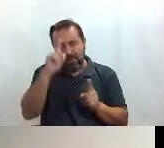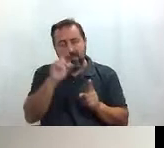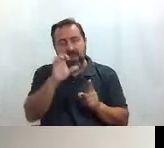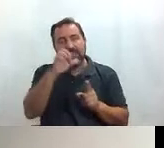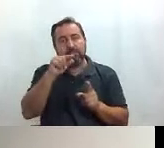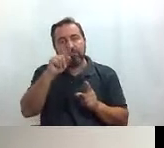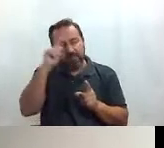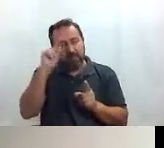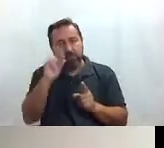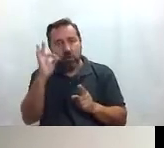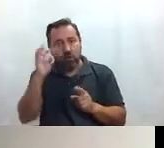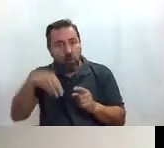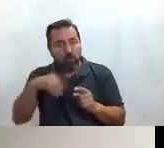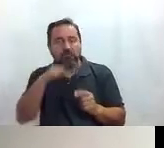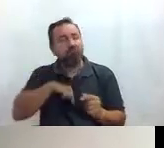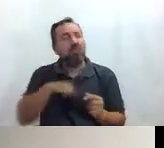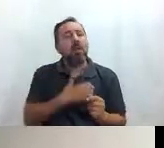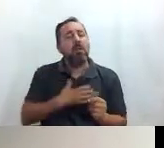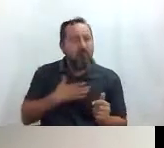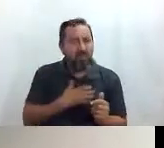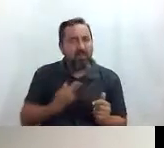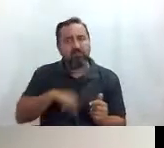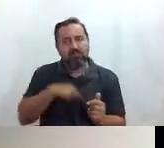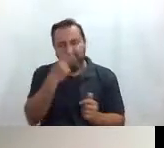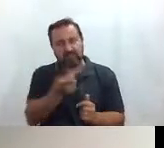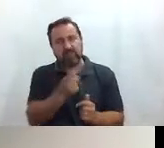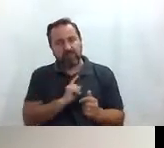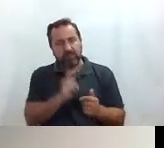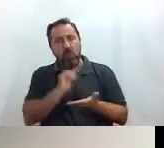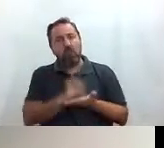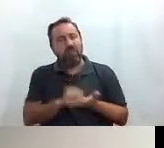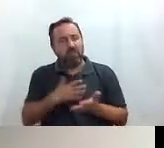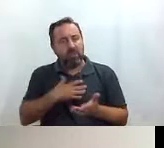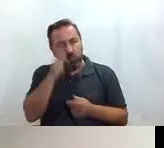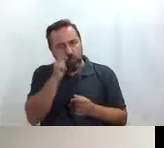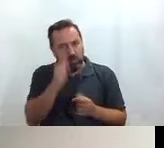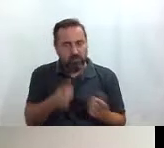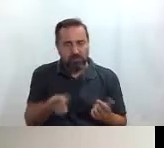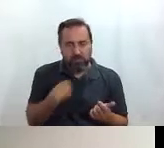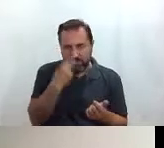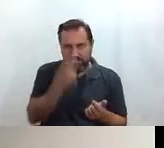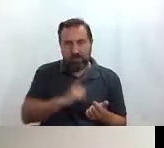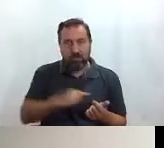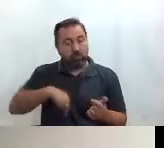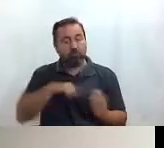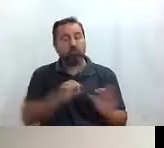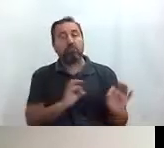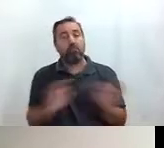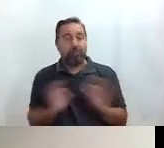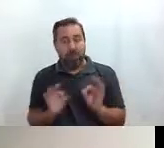realmente es un verdadero placer que vengáis a visitarnos a las oficinas de turismo. Estamos preparados para